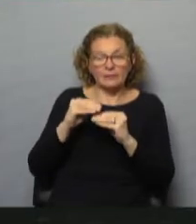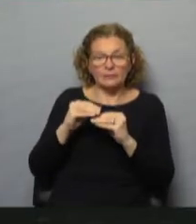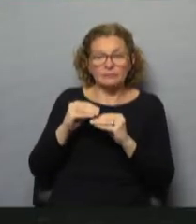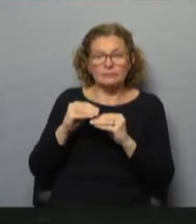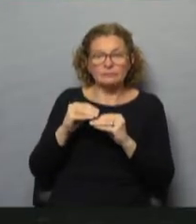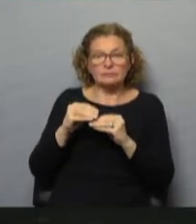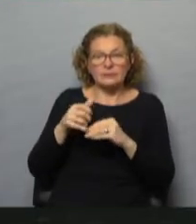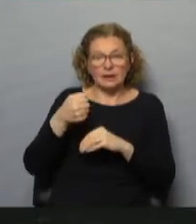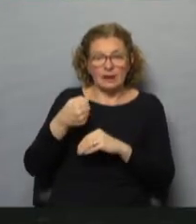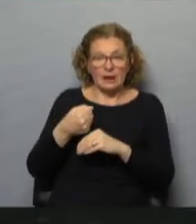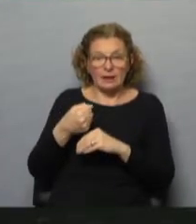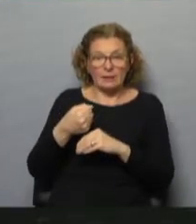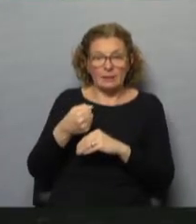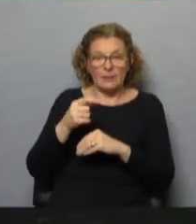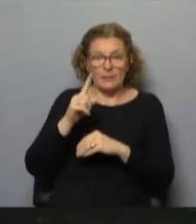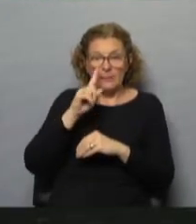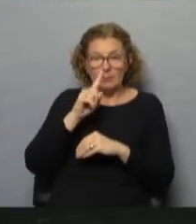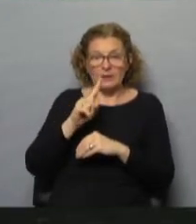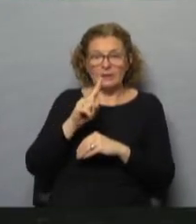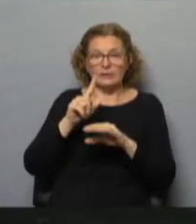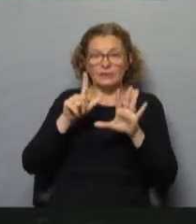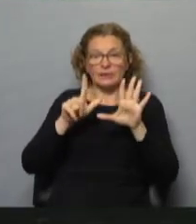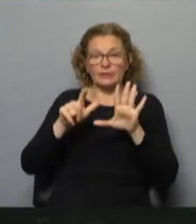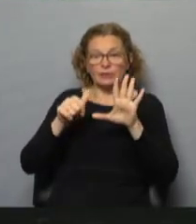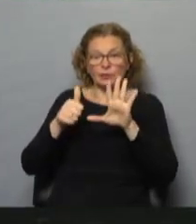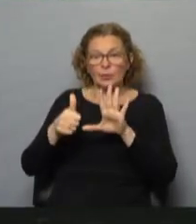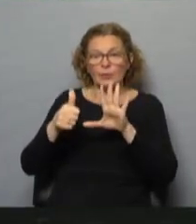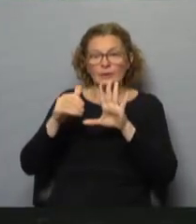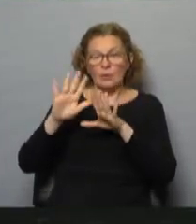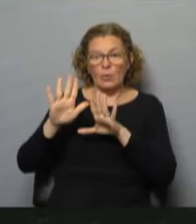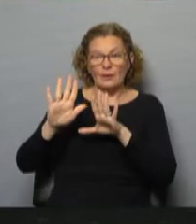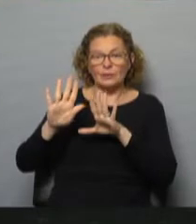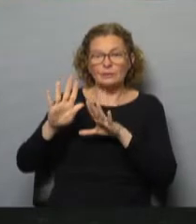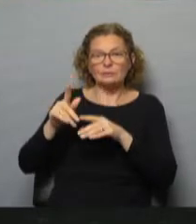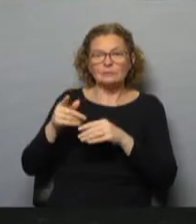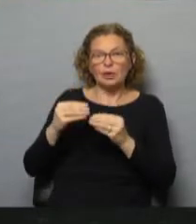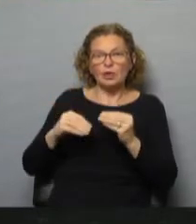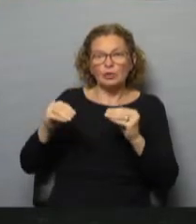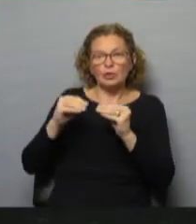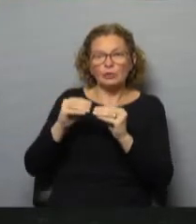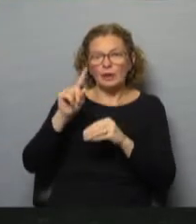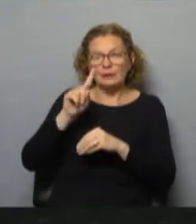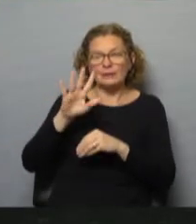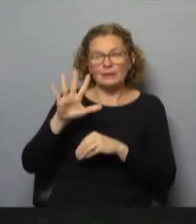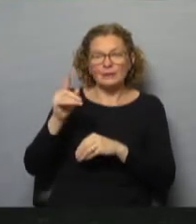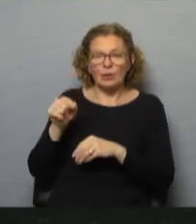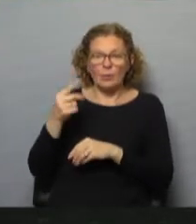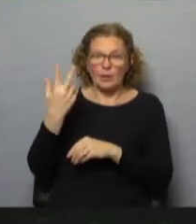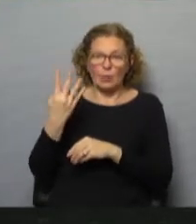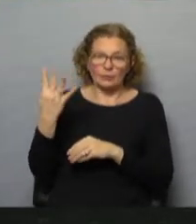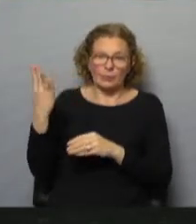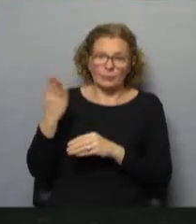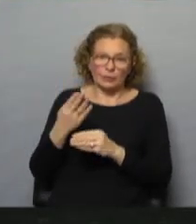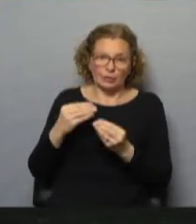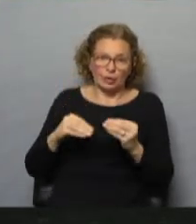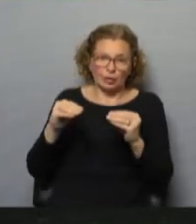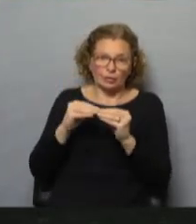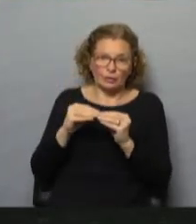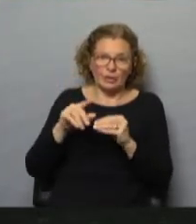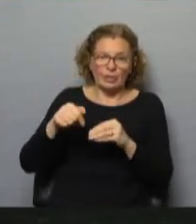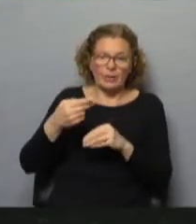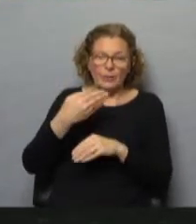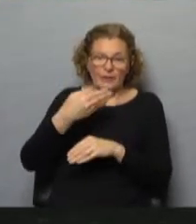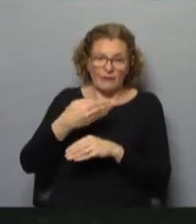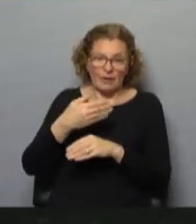municipio A que tiene 1.754 contenedores. Allí lo vemos en un total de 15,4% del total. Lo sigue el